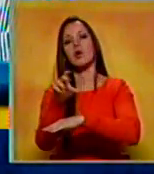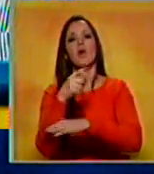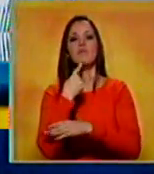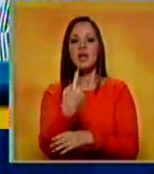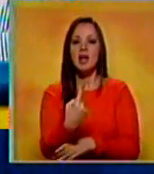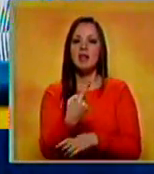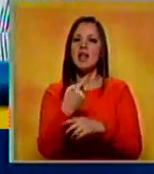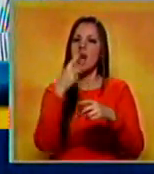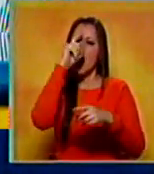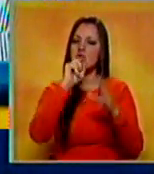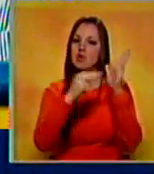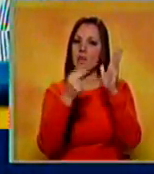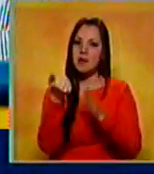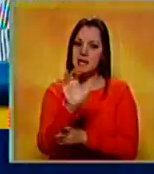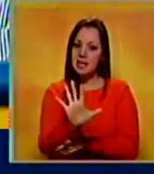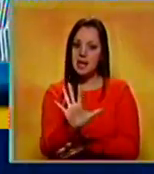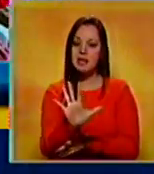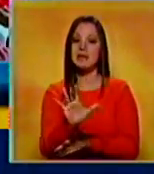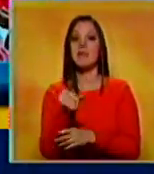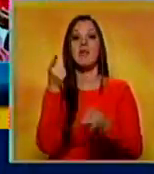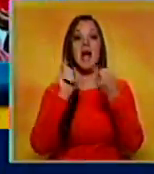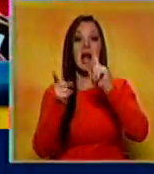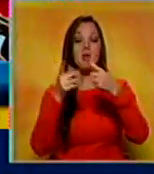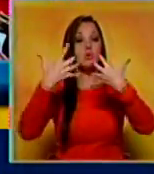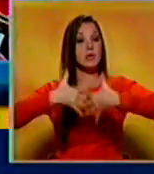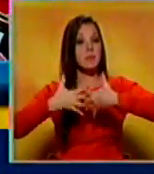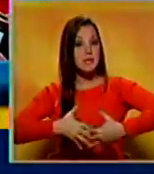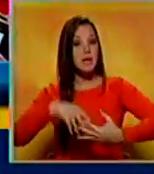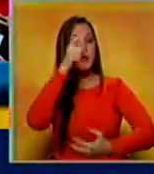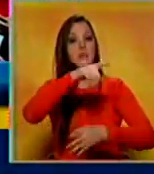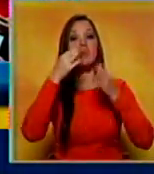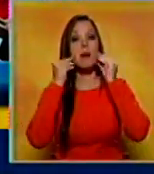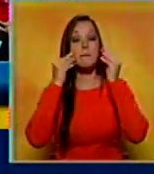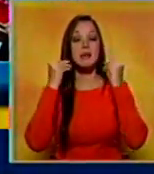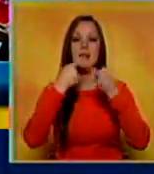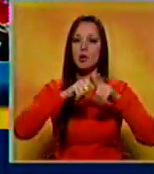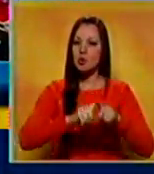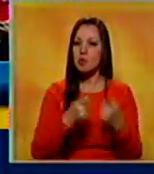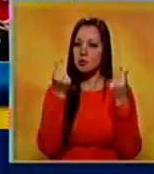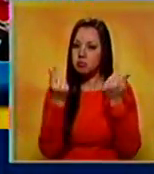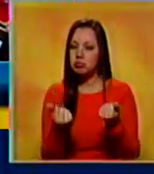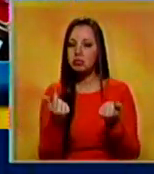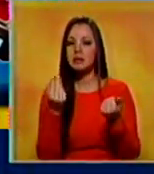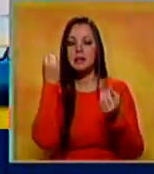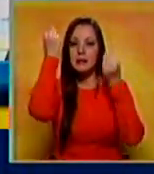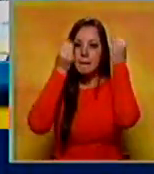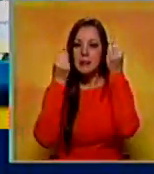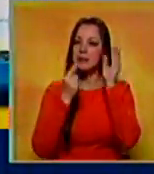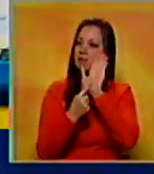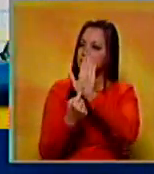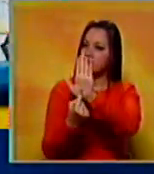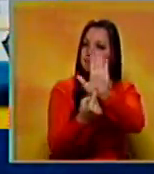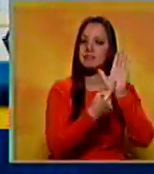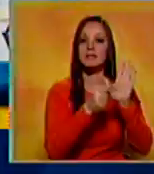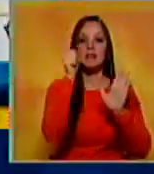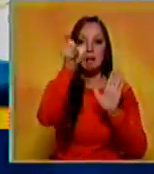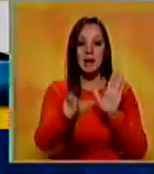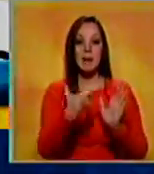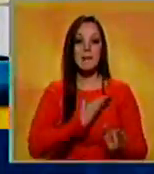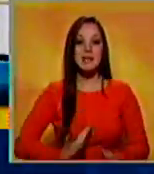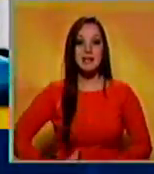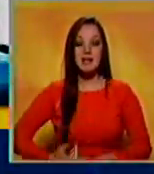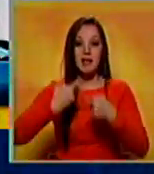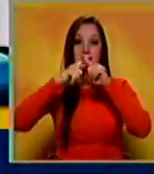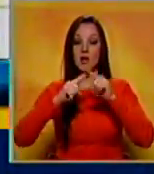economistas quienes están presentando algunas recomendaciones concretas, como en el caso del presidente del Consejo de Economía Nacional, quien fue el